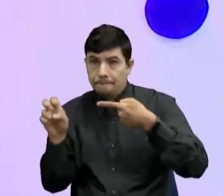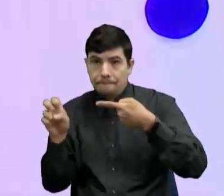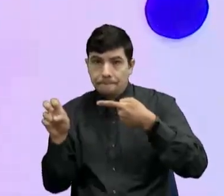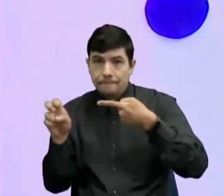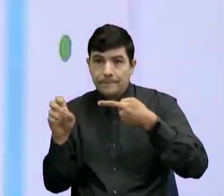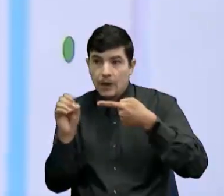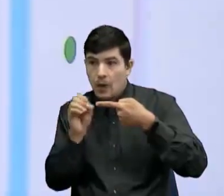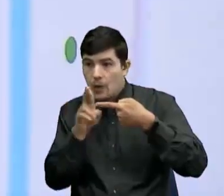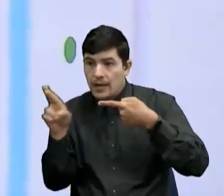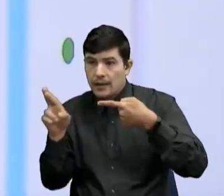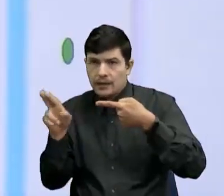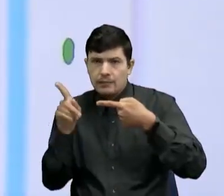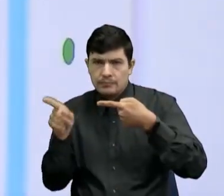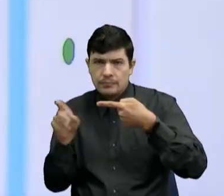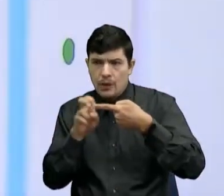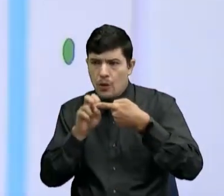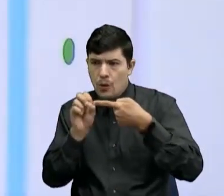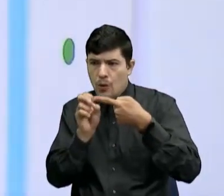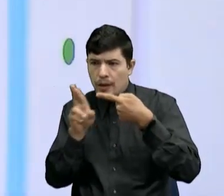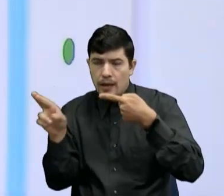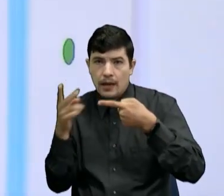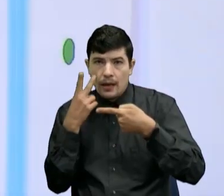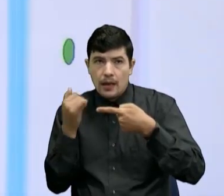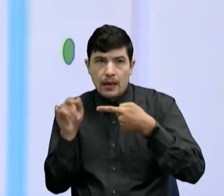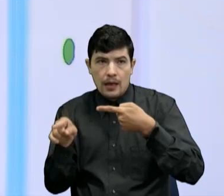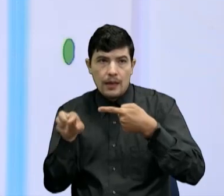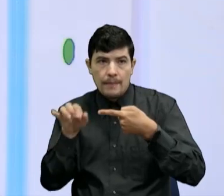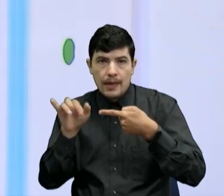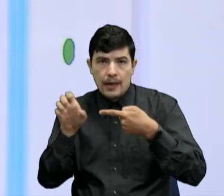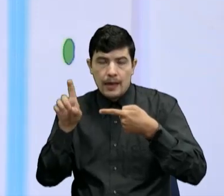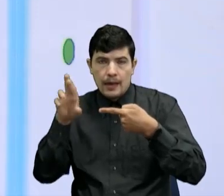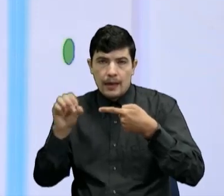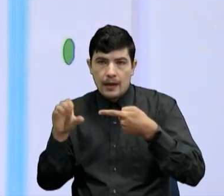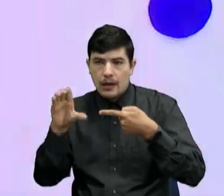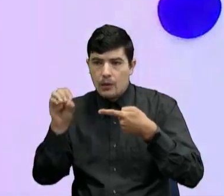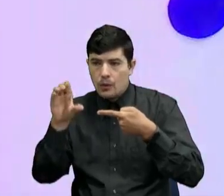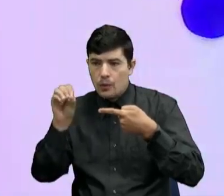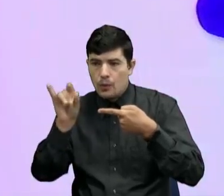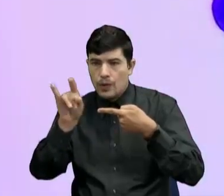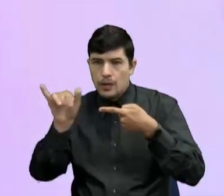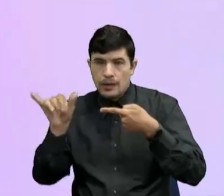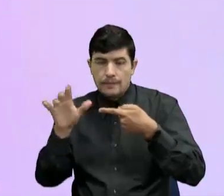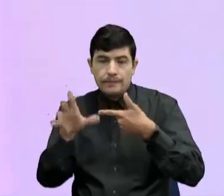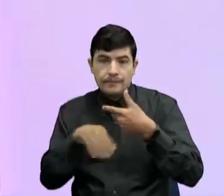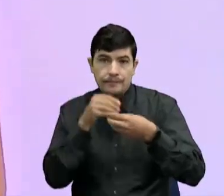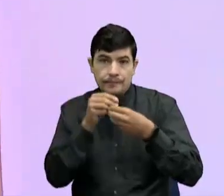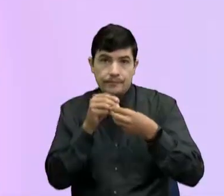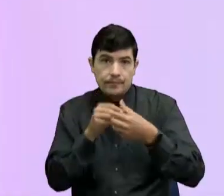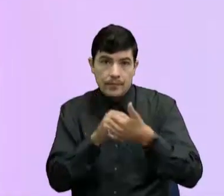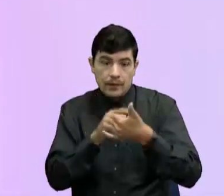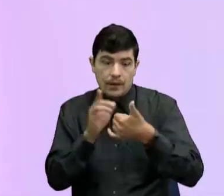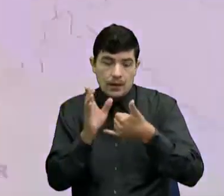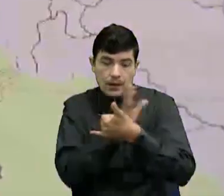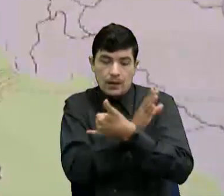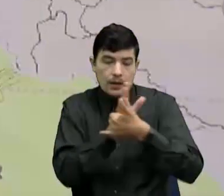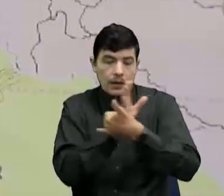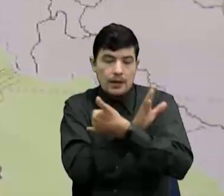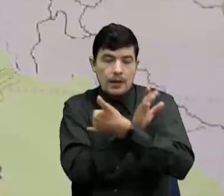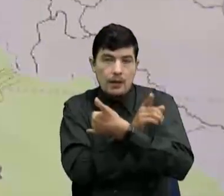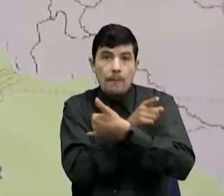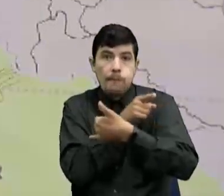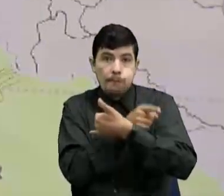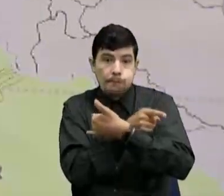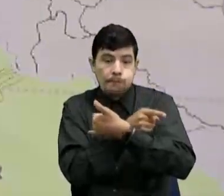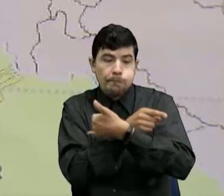bracito izquierdo Del país Queda en la piedra Del cocuy Y el bracito derecho Que queda en los